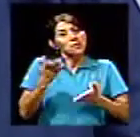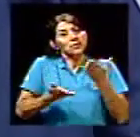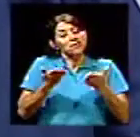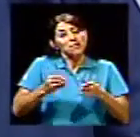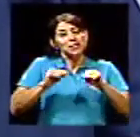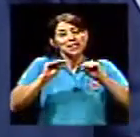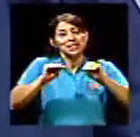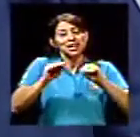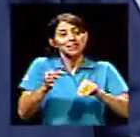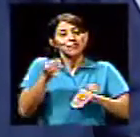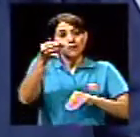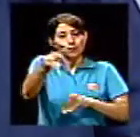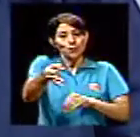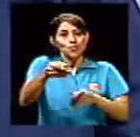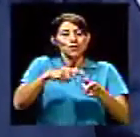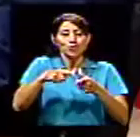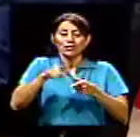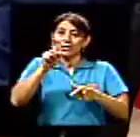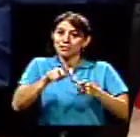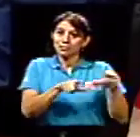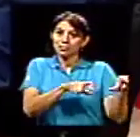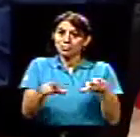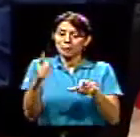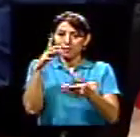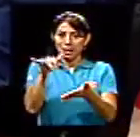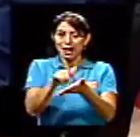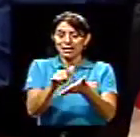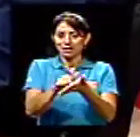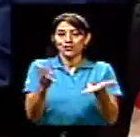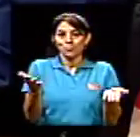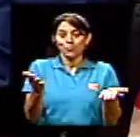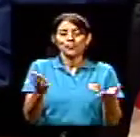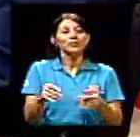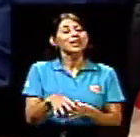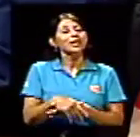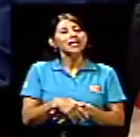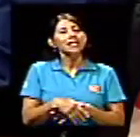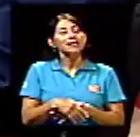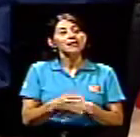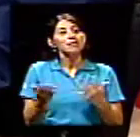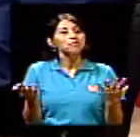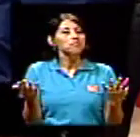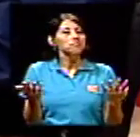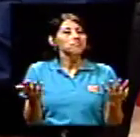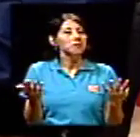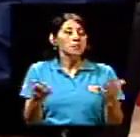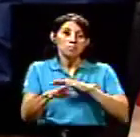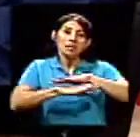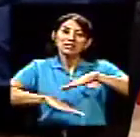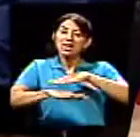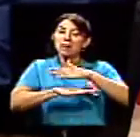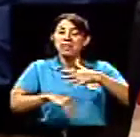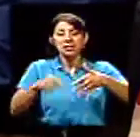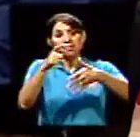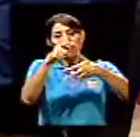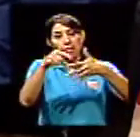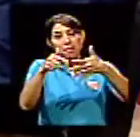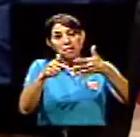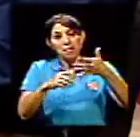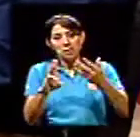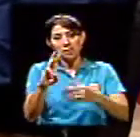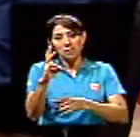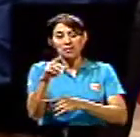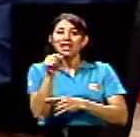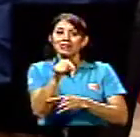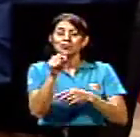hay que estar preparados para eso. Entonces, ahí estamos en eso. Y eso es básicamente como los pilares donde estamos